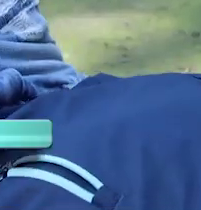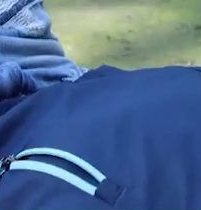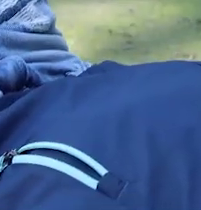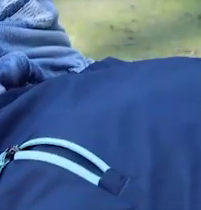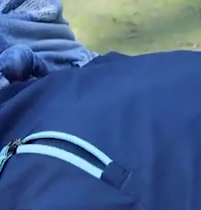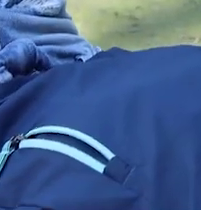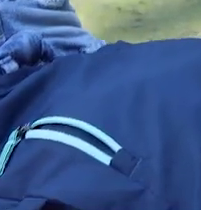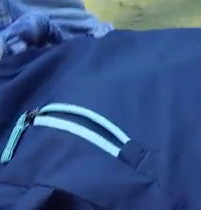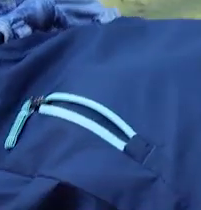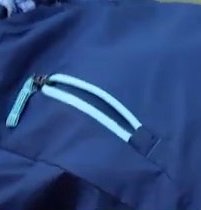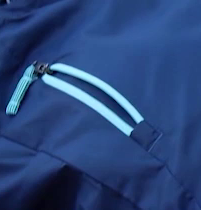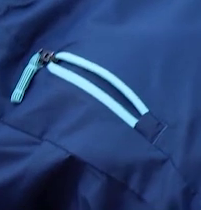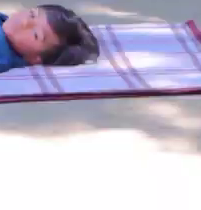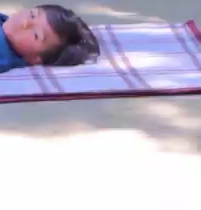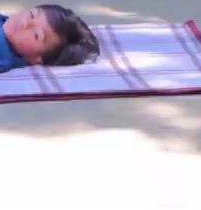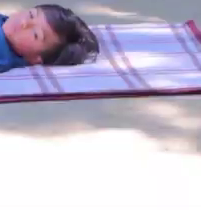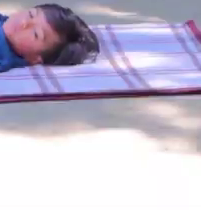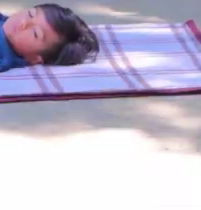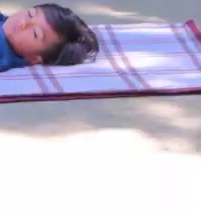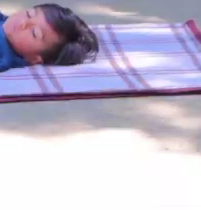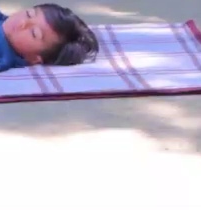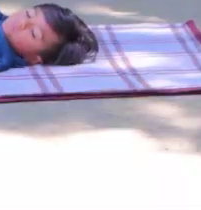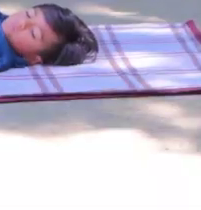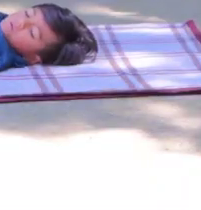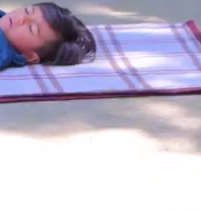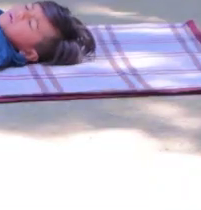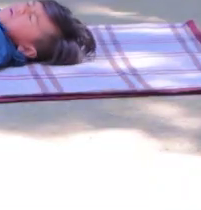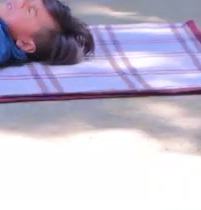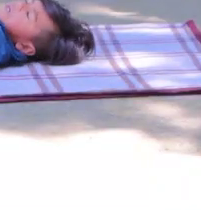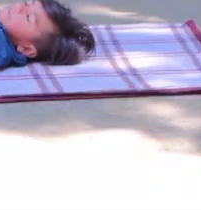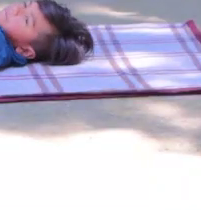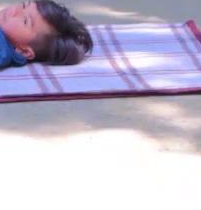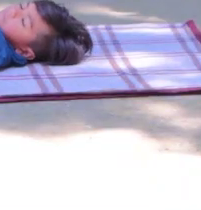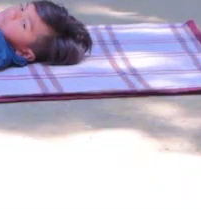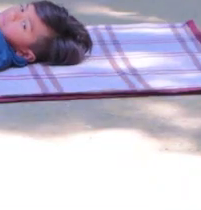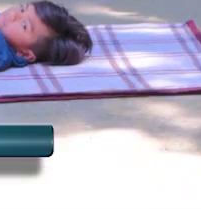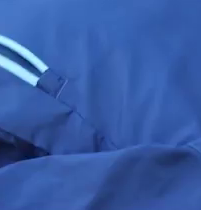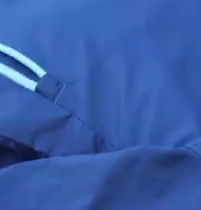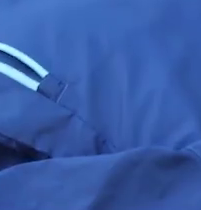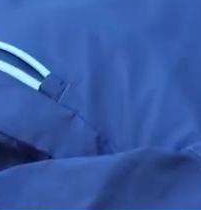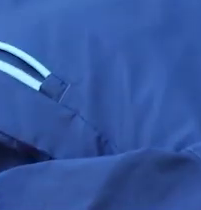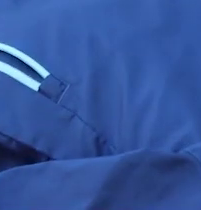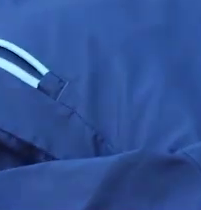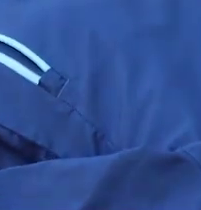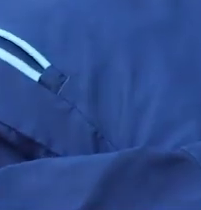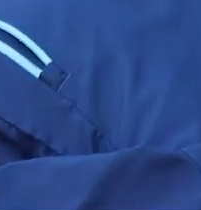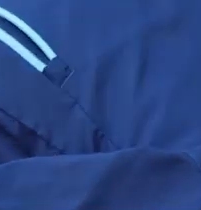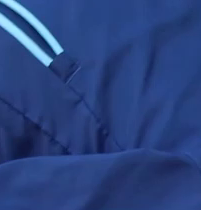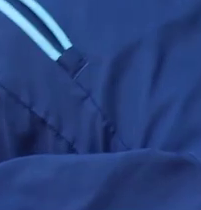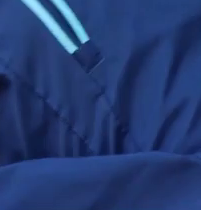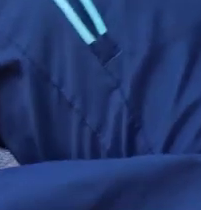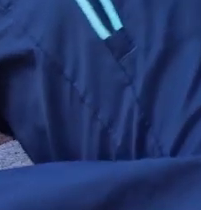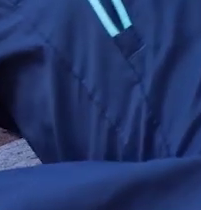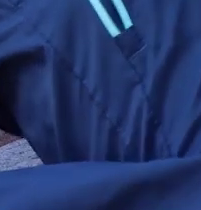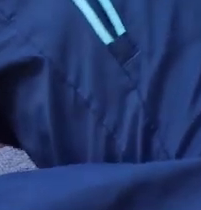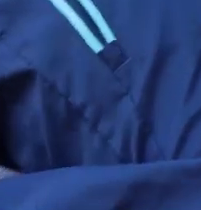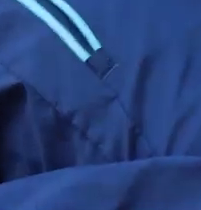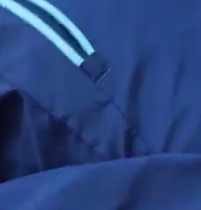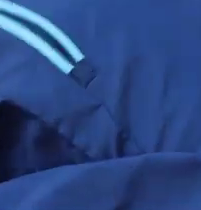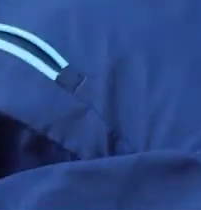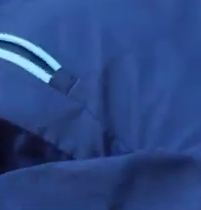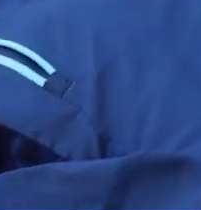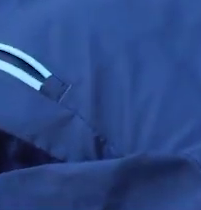cadera una vez más otro más bajamos subimos